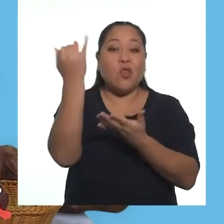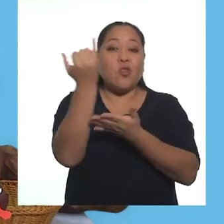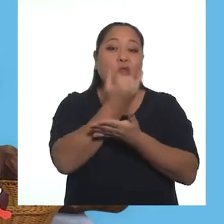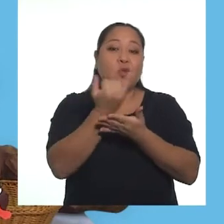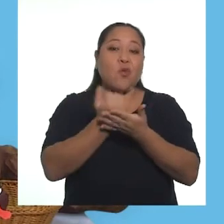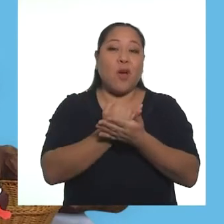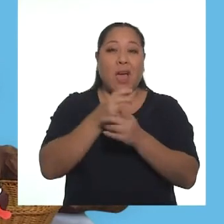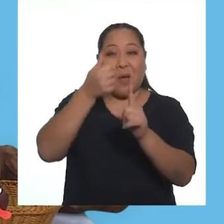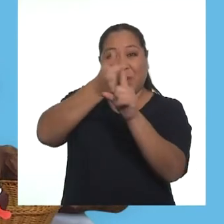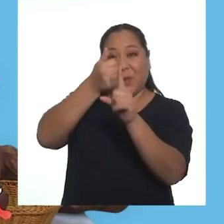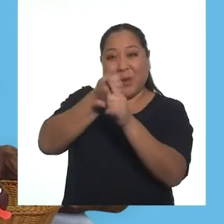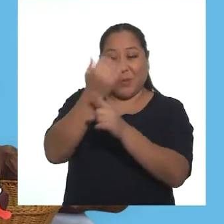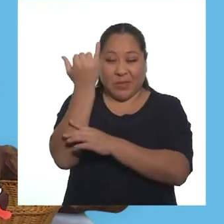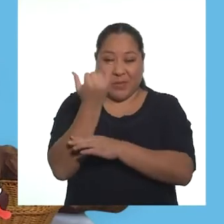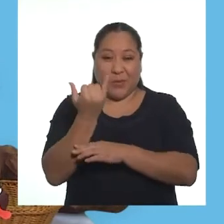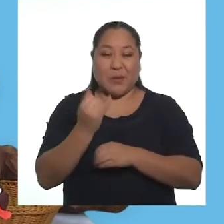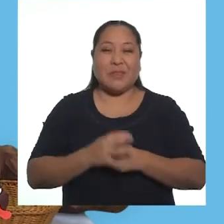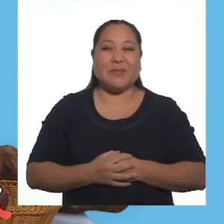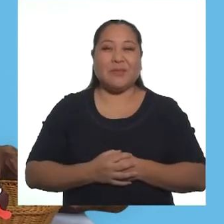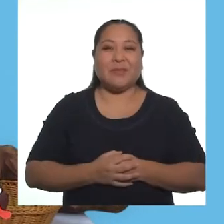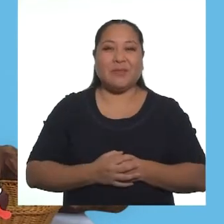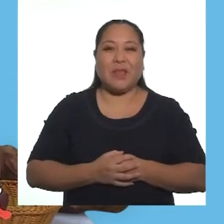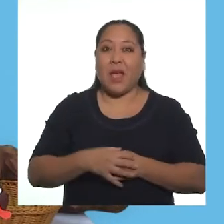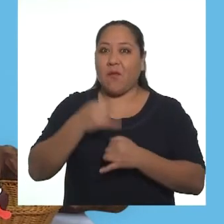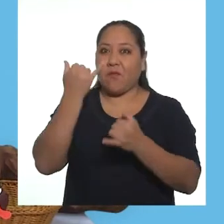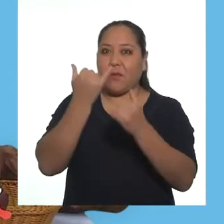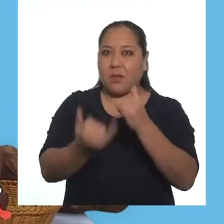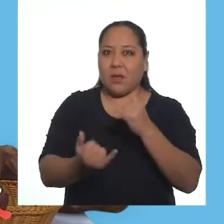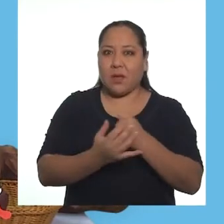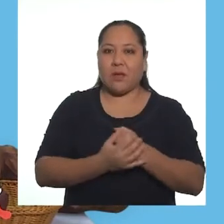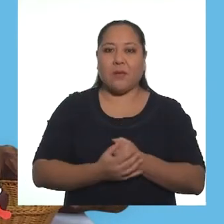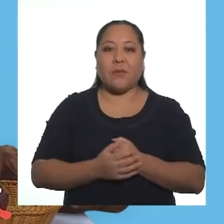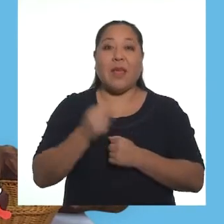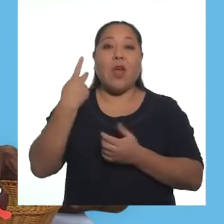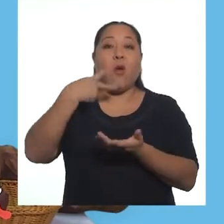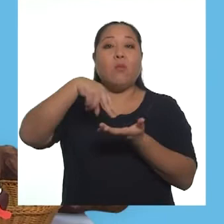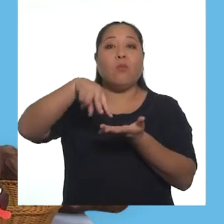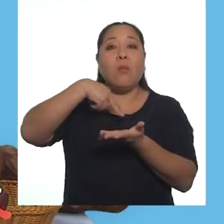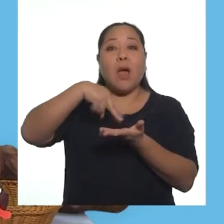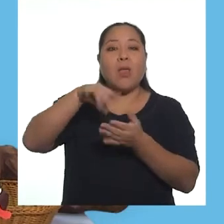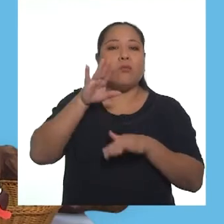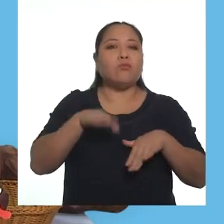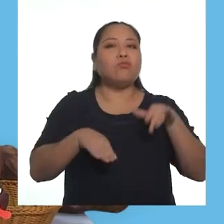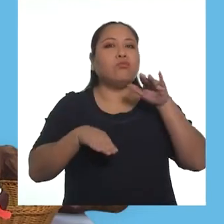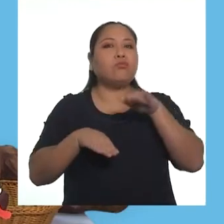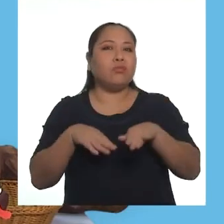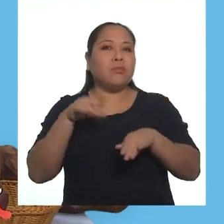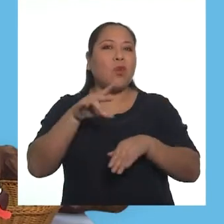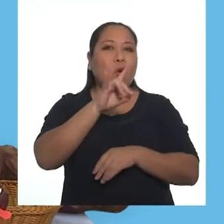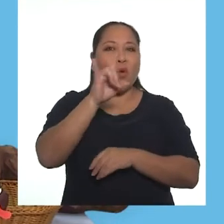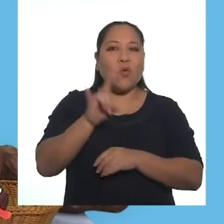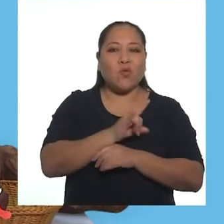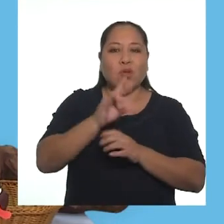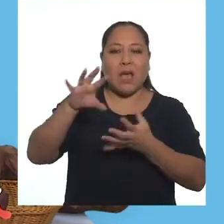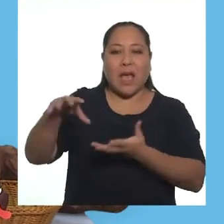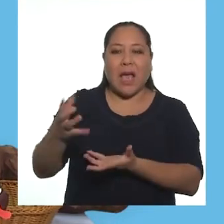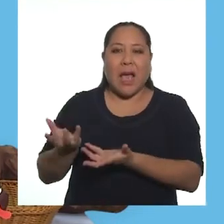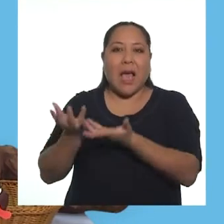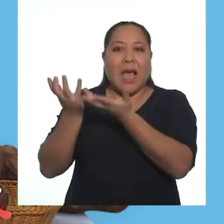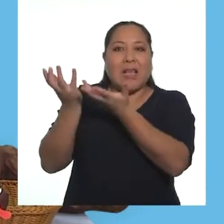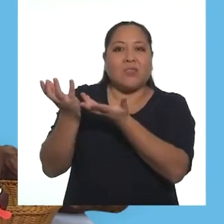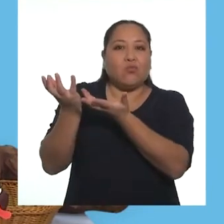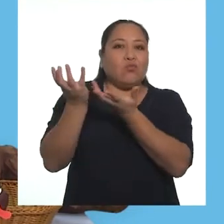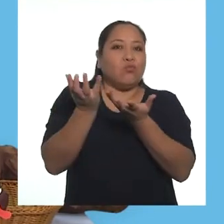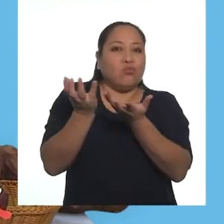pueden dibujar ustedes mismas o ustedes mismos. Por último, para los pasos de baile, utilizarán